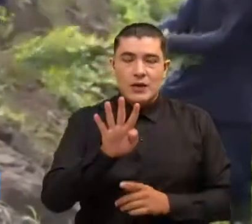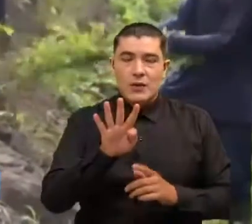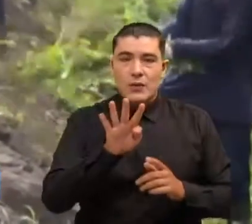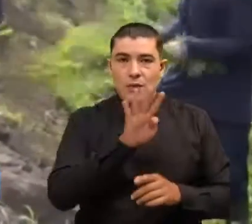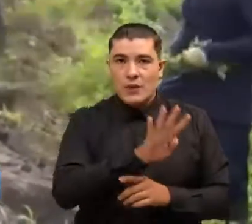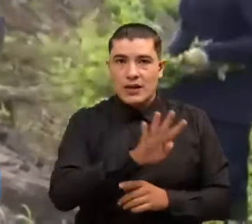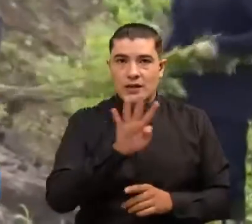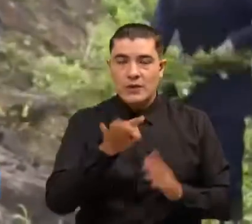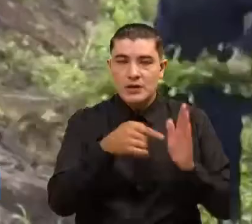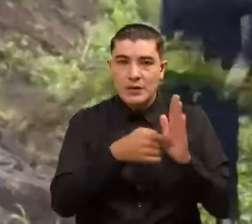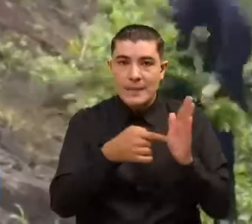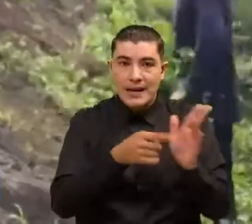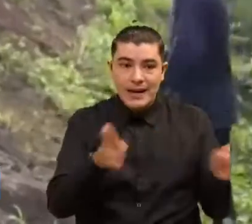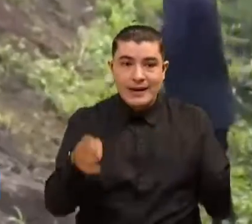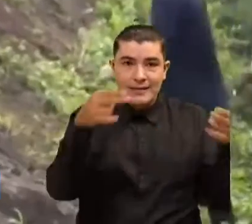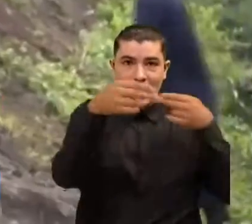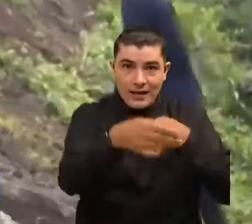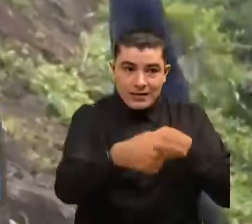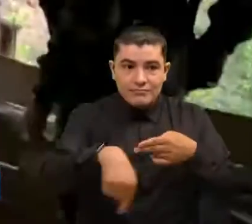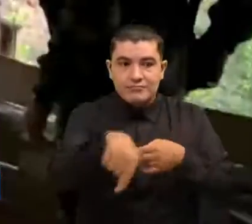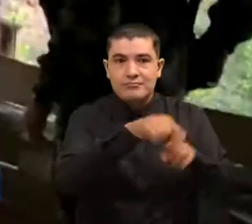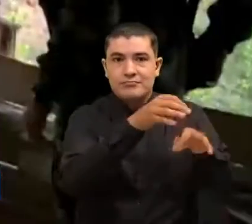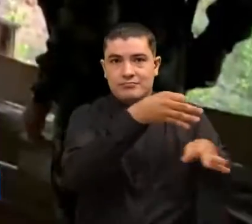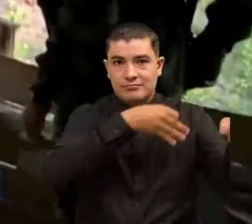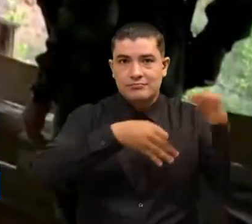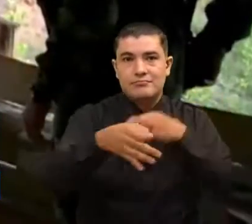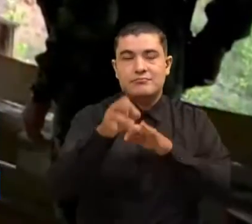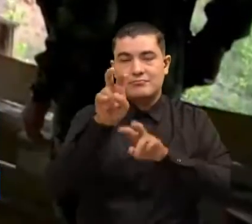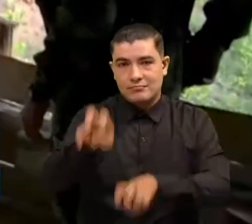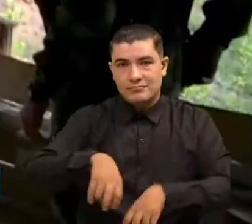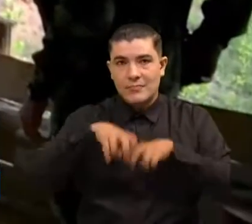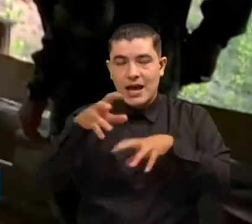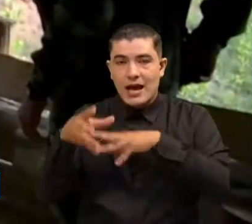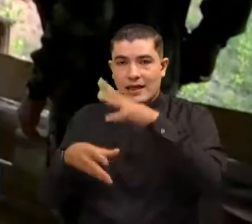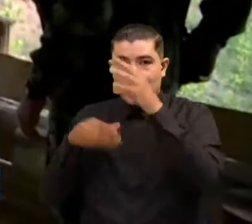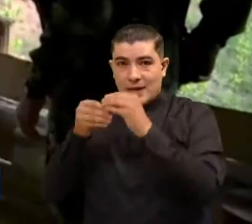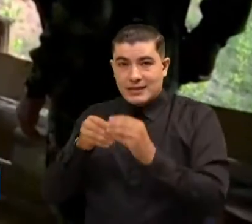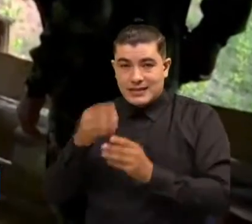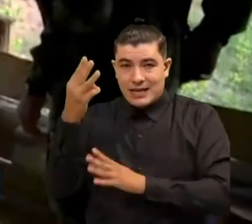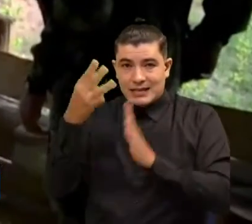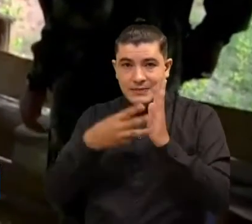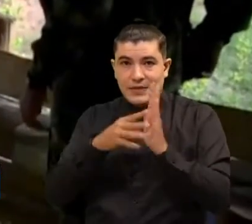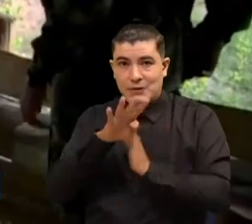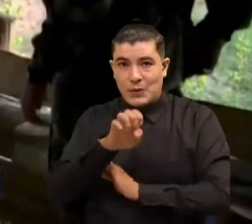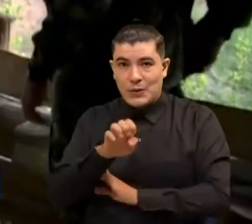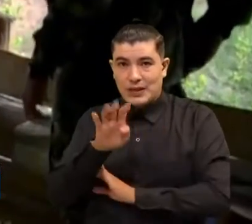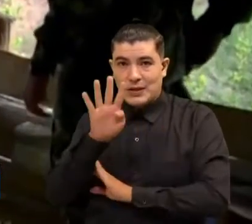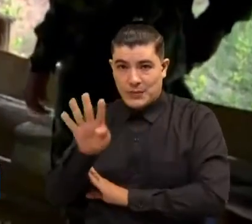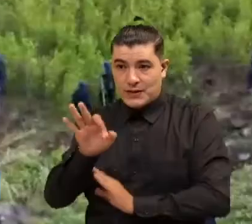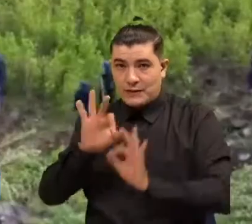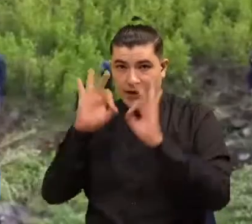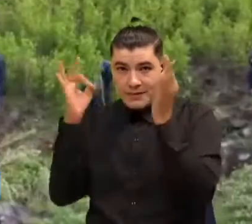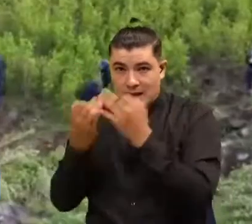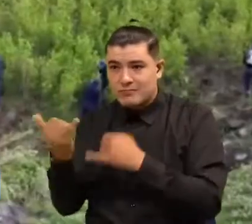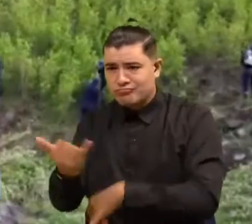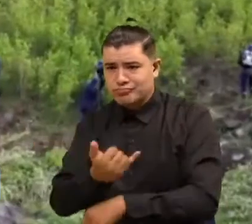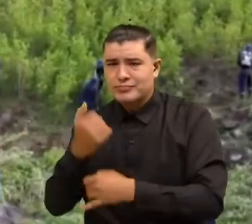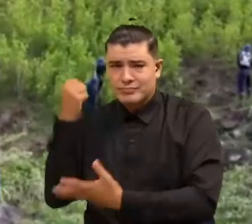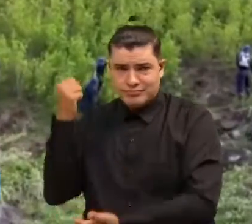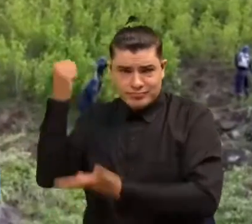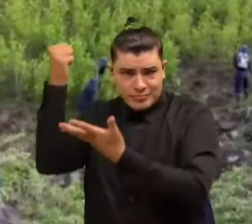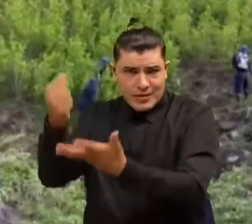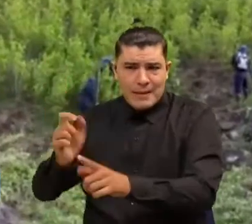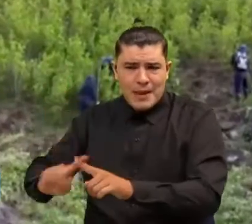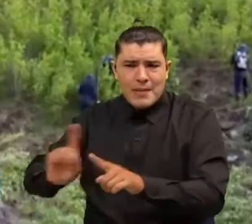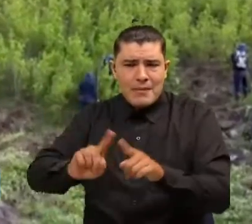.4 billones en las 99 mil 97 familias que levantaron sus cultivos ilícitos en 56 municipios de 14